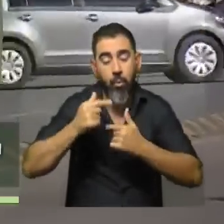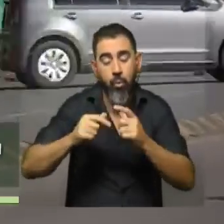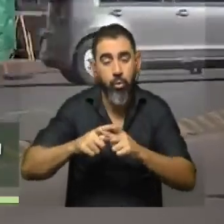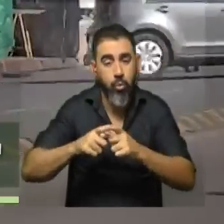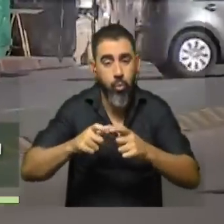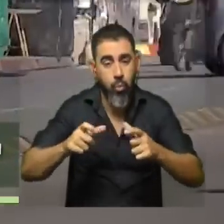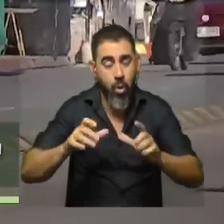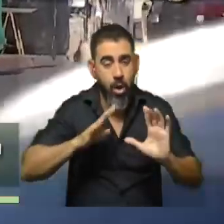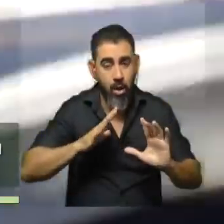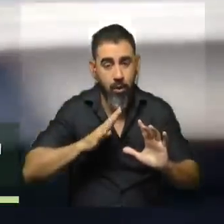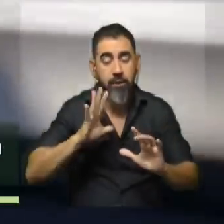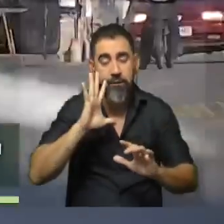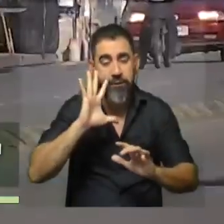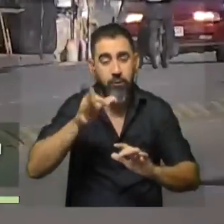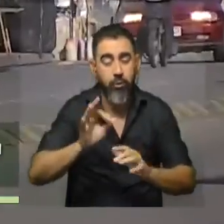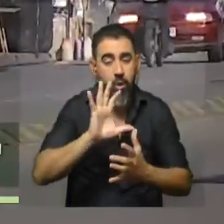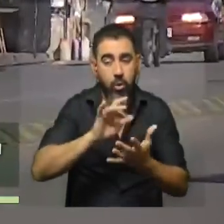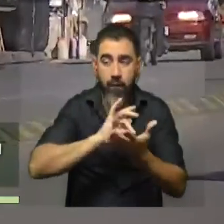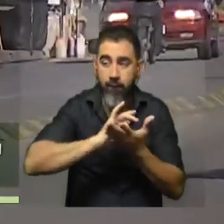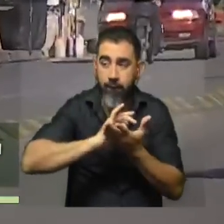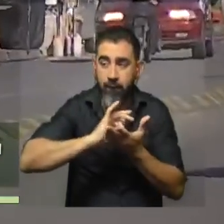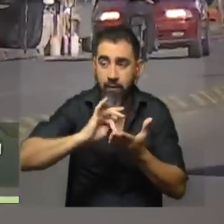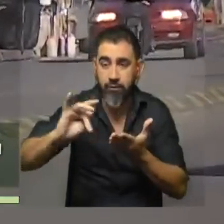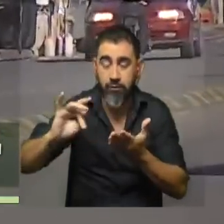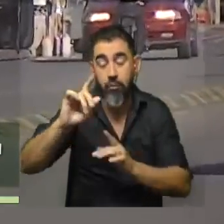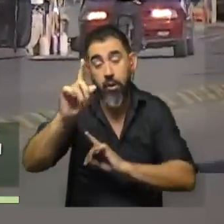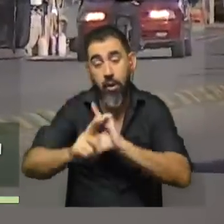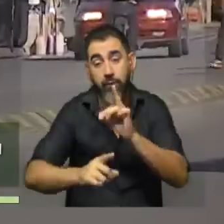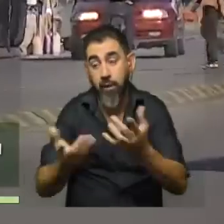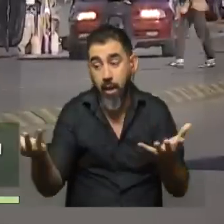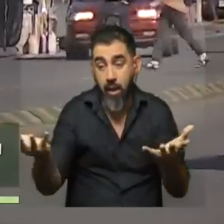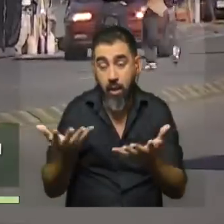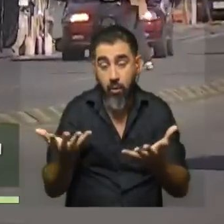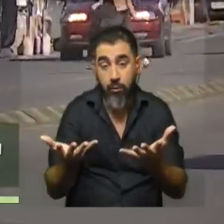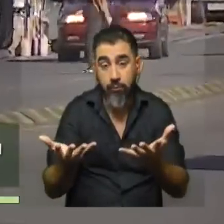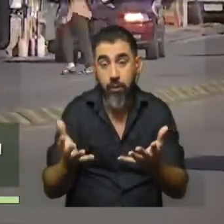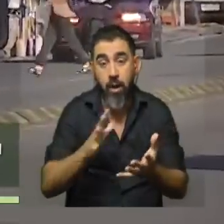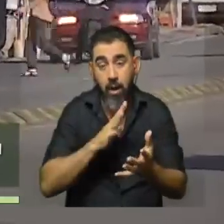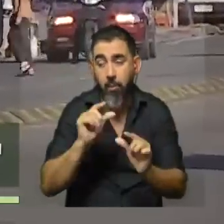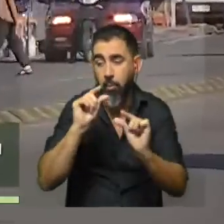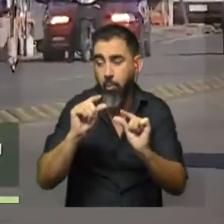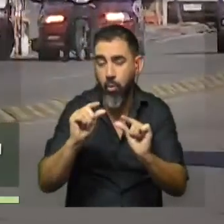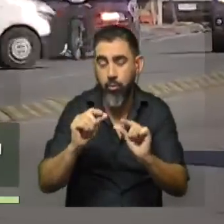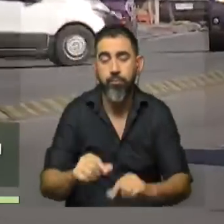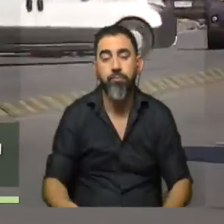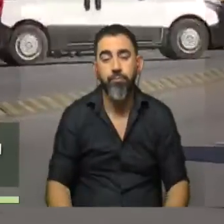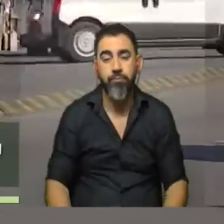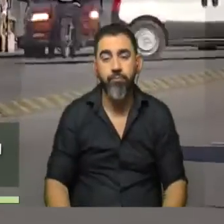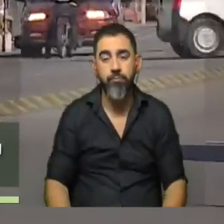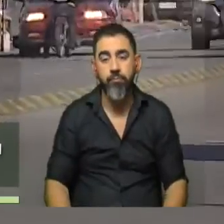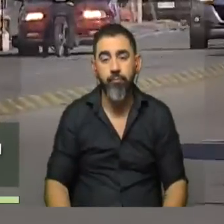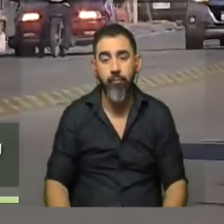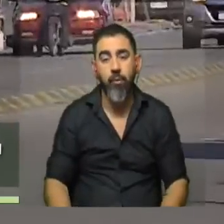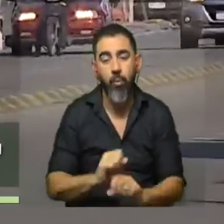en esa manera. Y se nota de repente en locales vacíos que, eh, que en este momento, este, hay, hay, pocos, ¿no? ¿Pensaron en